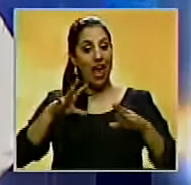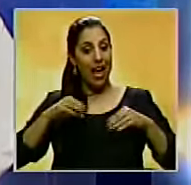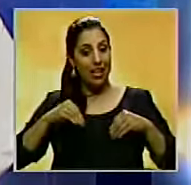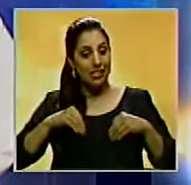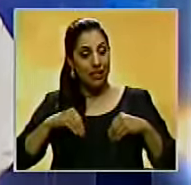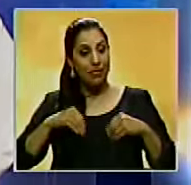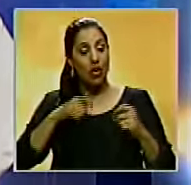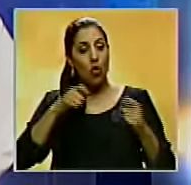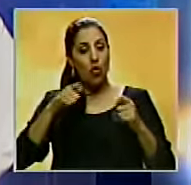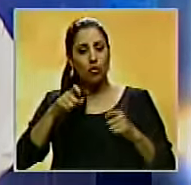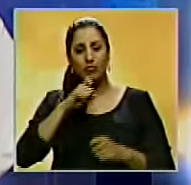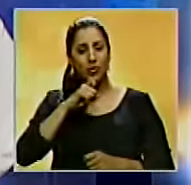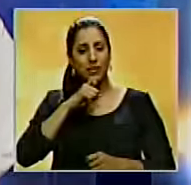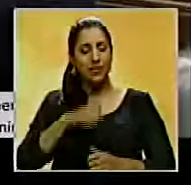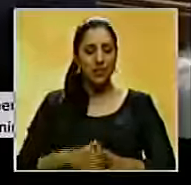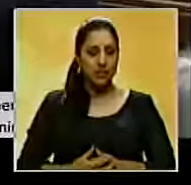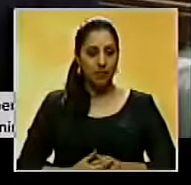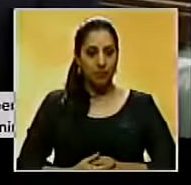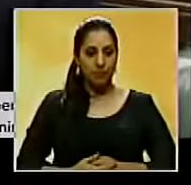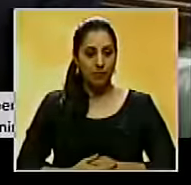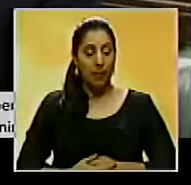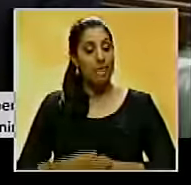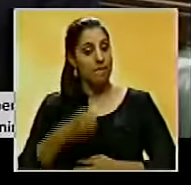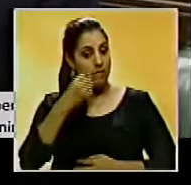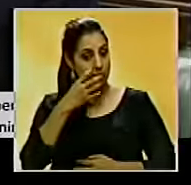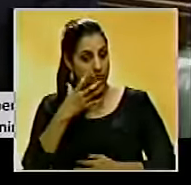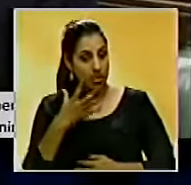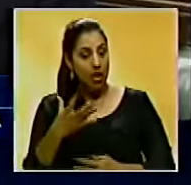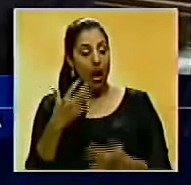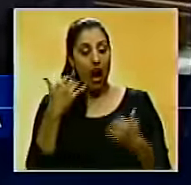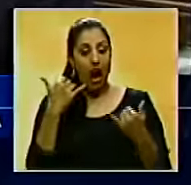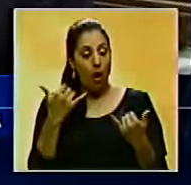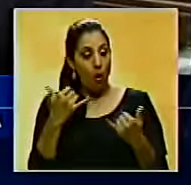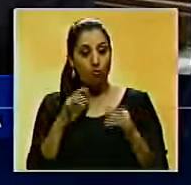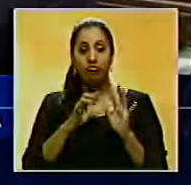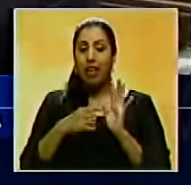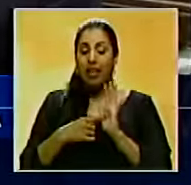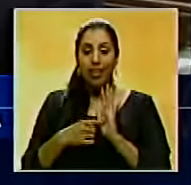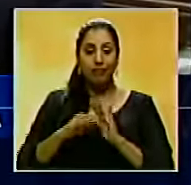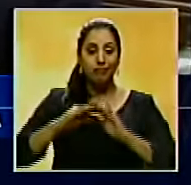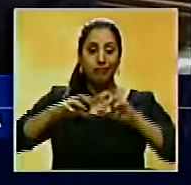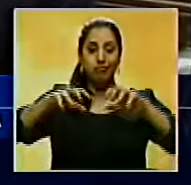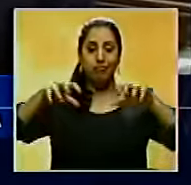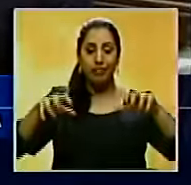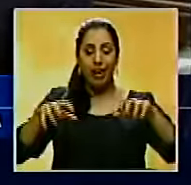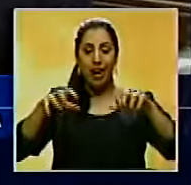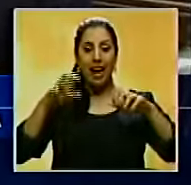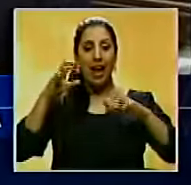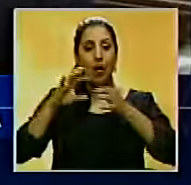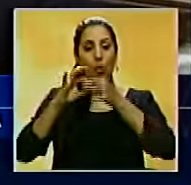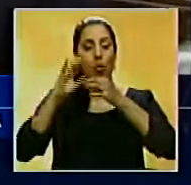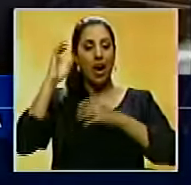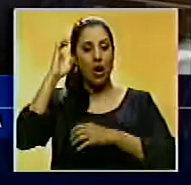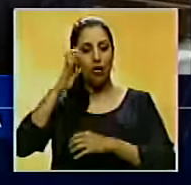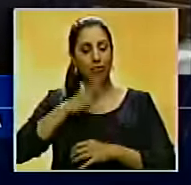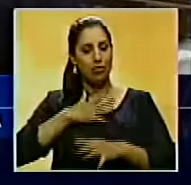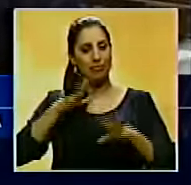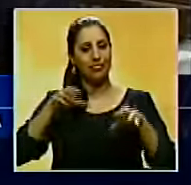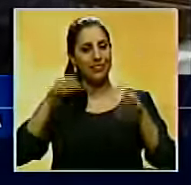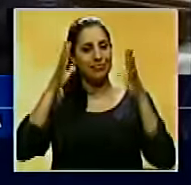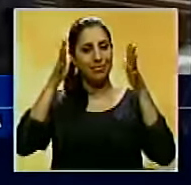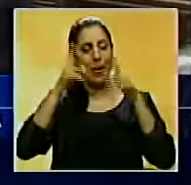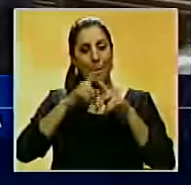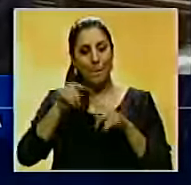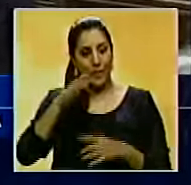que será una medida muy difícil. Si bien dejar la Unión Europea no es el camino que yo recomendé,